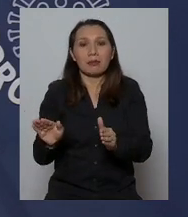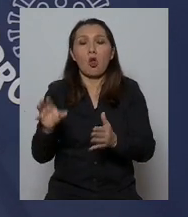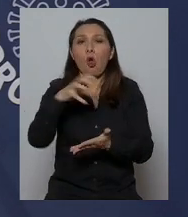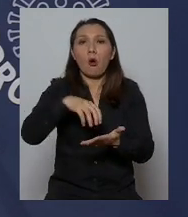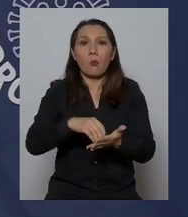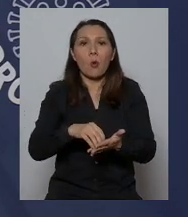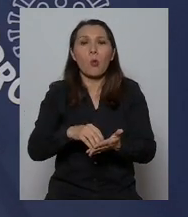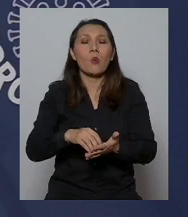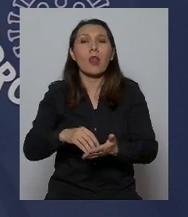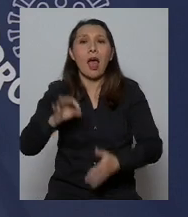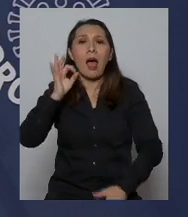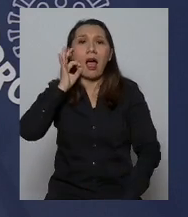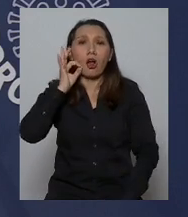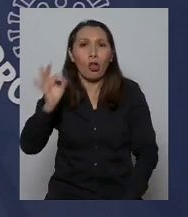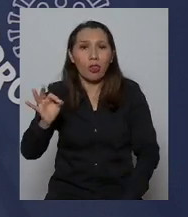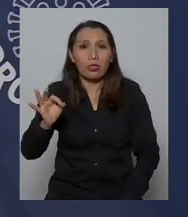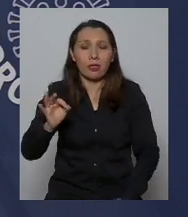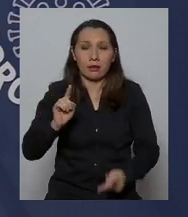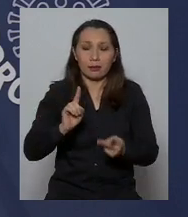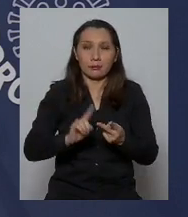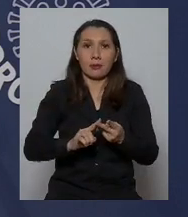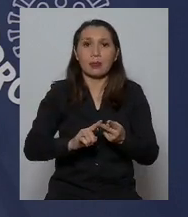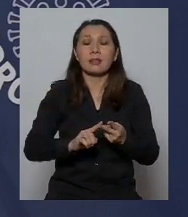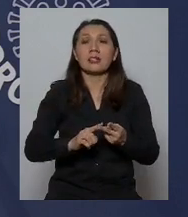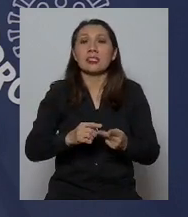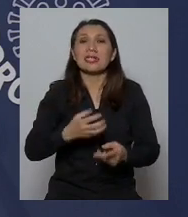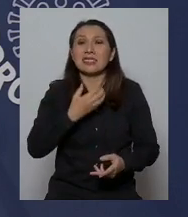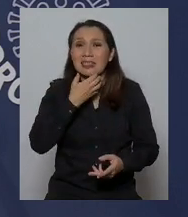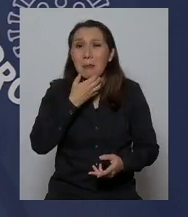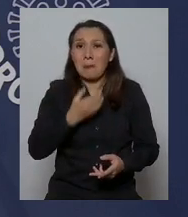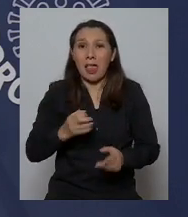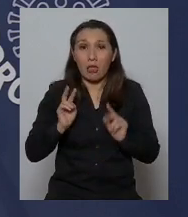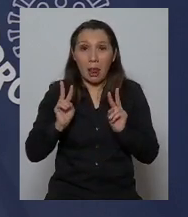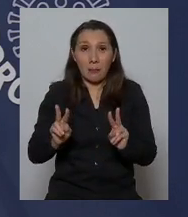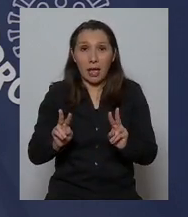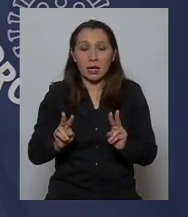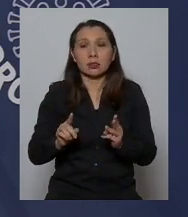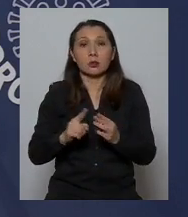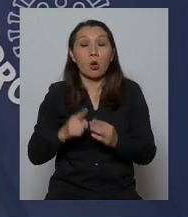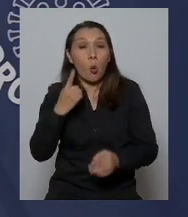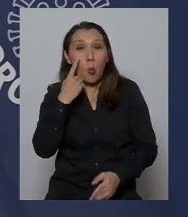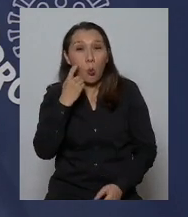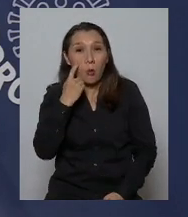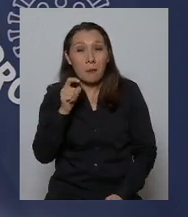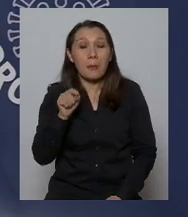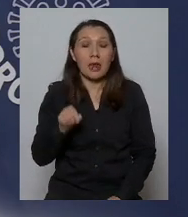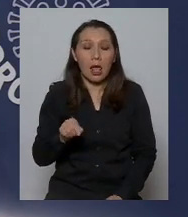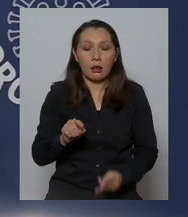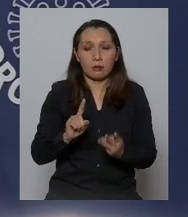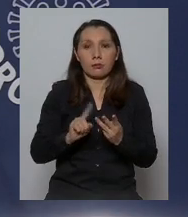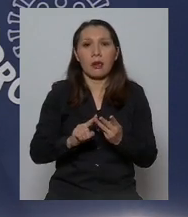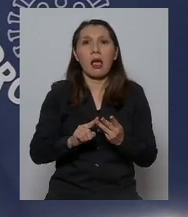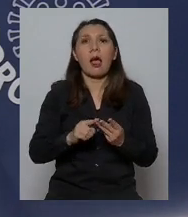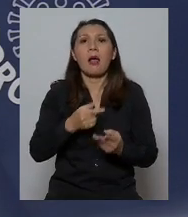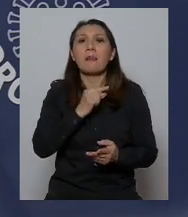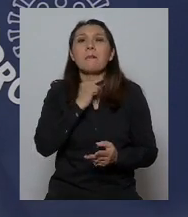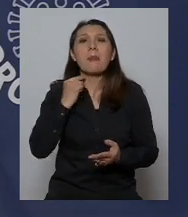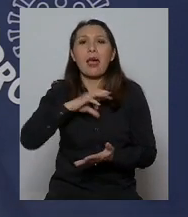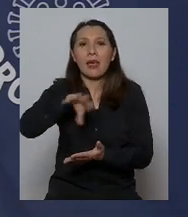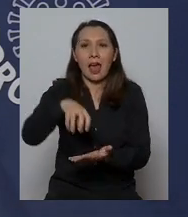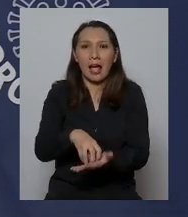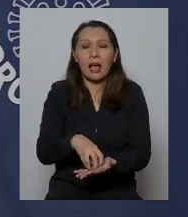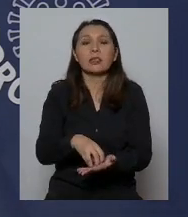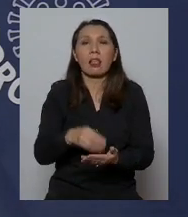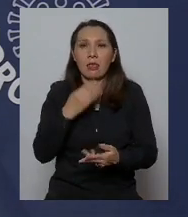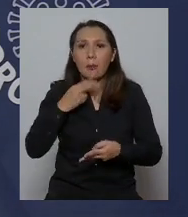comuna de Las Condes la comuna de San Pedro de La Paz Nueva Imperial Padre Las Casas y la